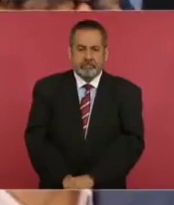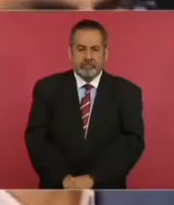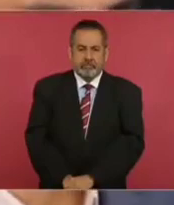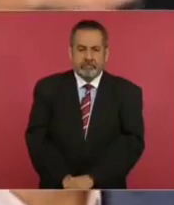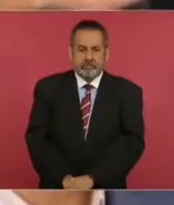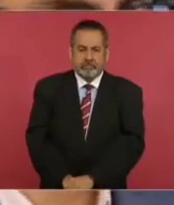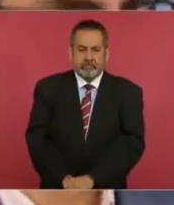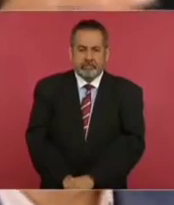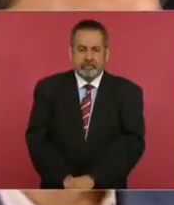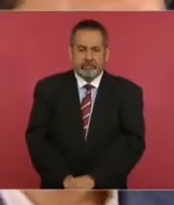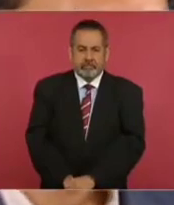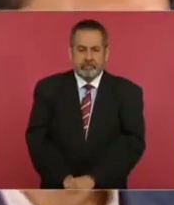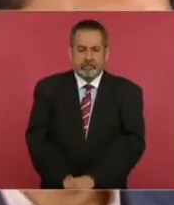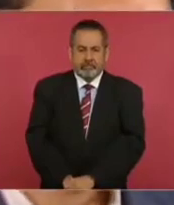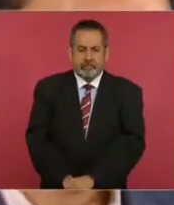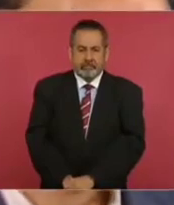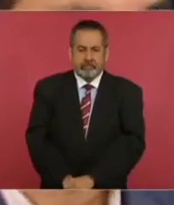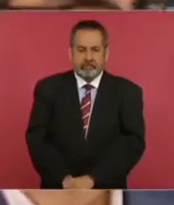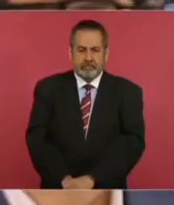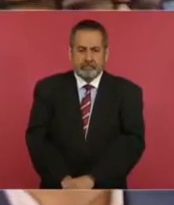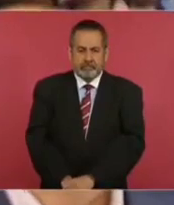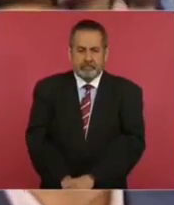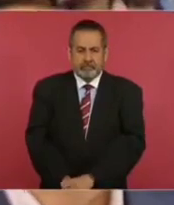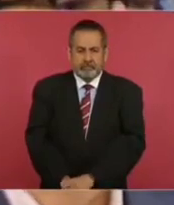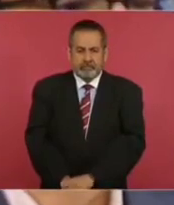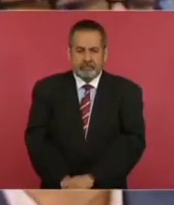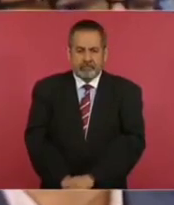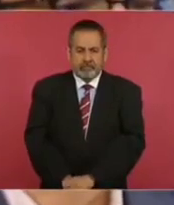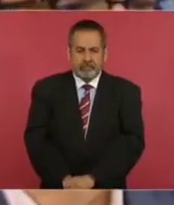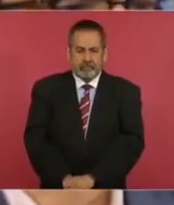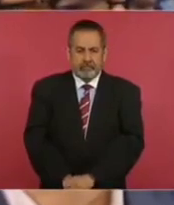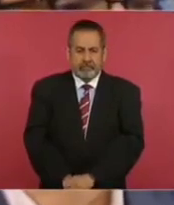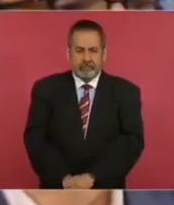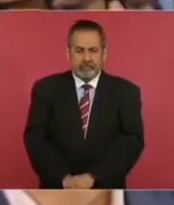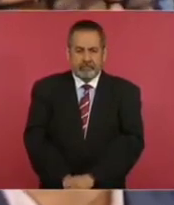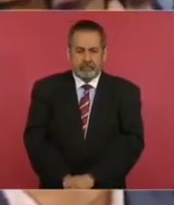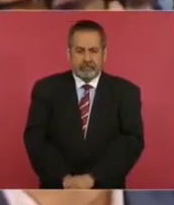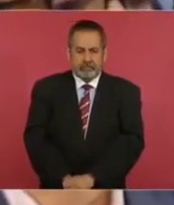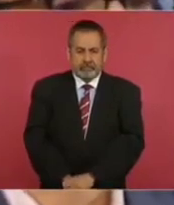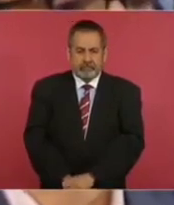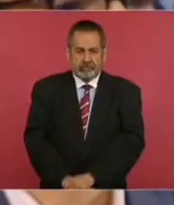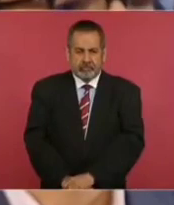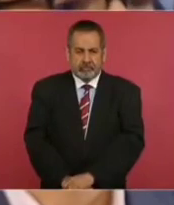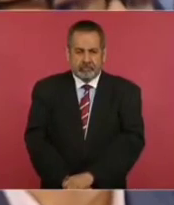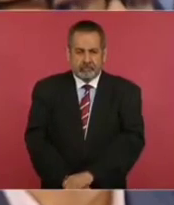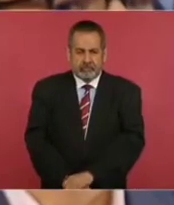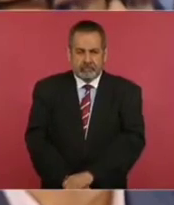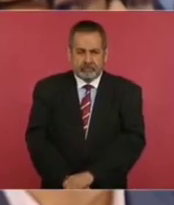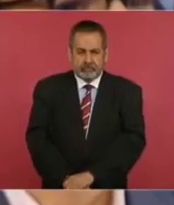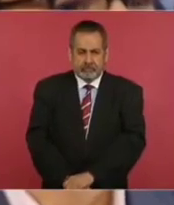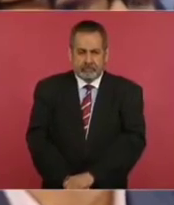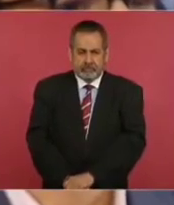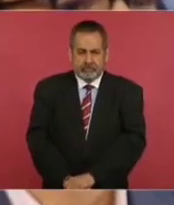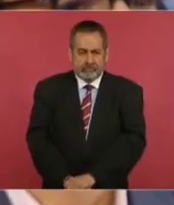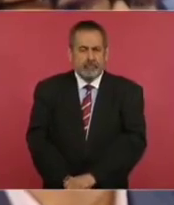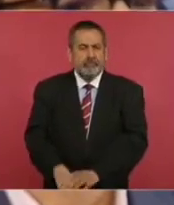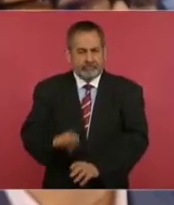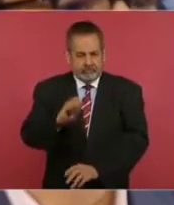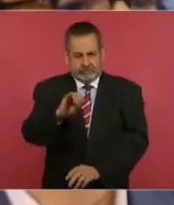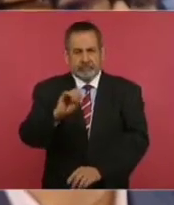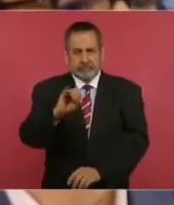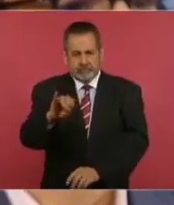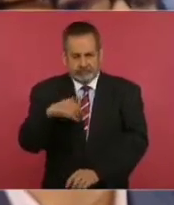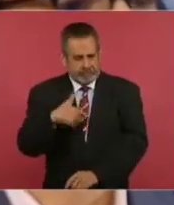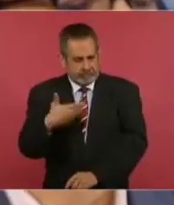proponía, decía, estoy pensando en voz alta, la creación de un comité. Sí. se tiene formalmente por escrito. Sí, yo lo estoy